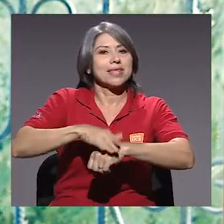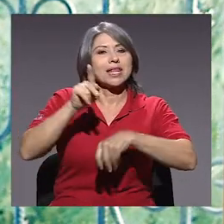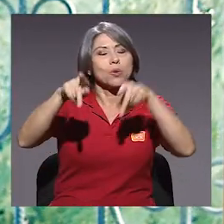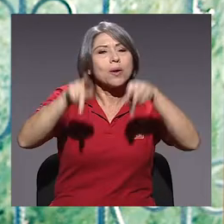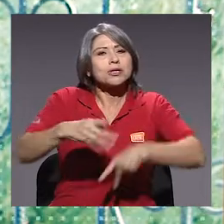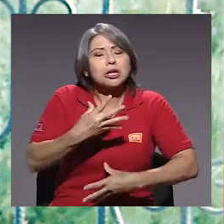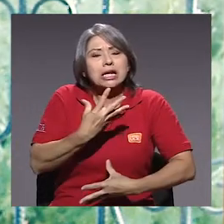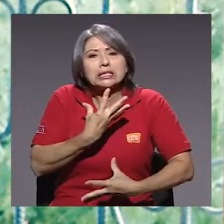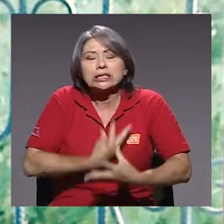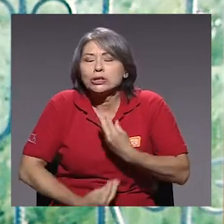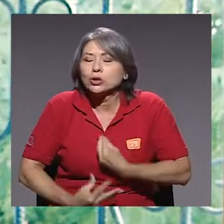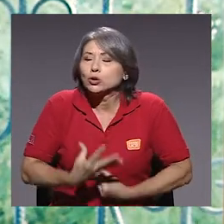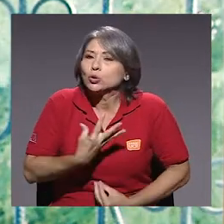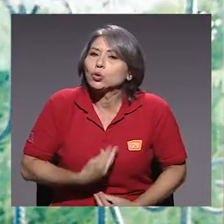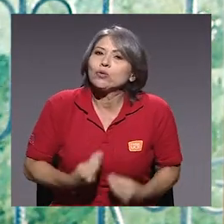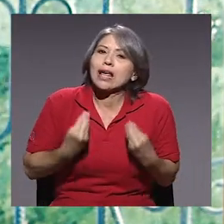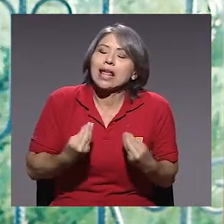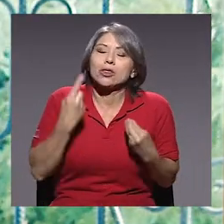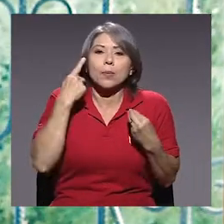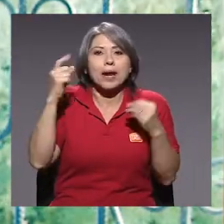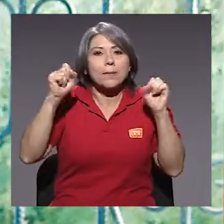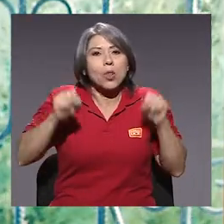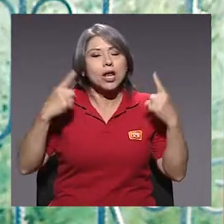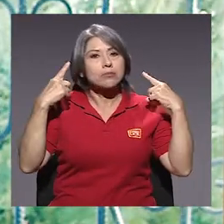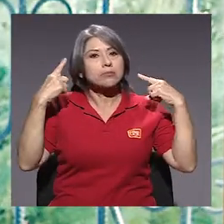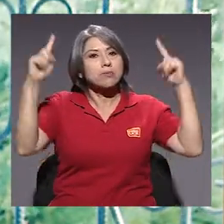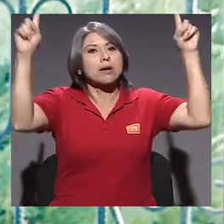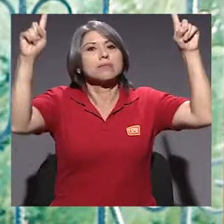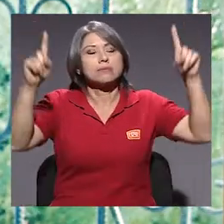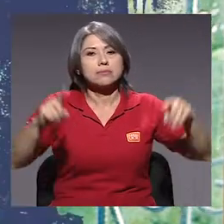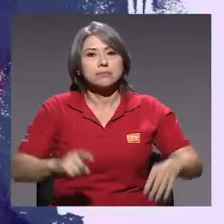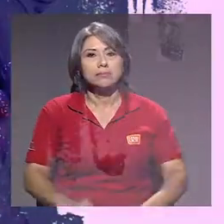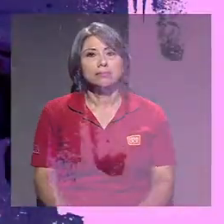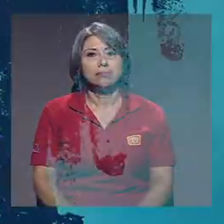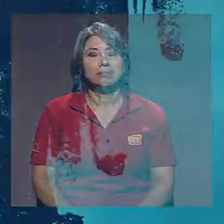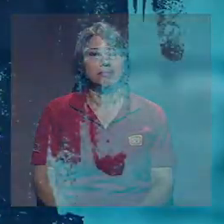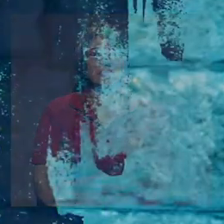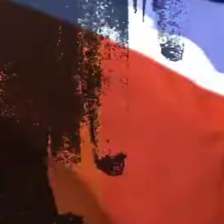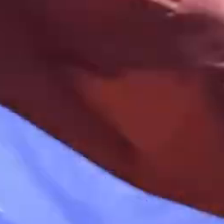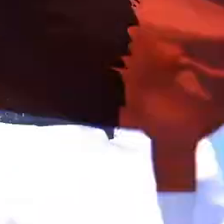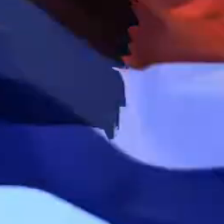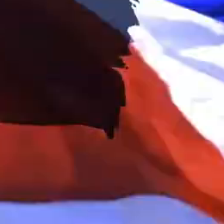permitir que una persona sufra tanto para poder llegar al éxito.